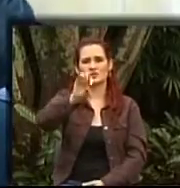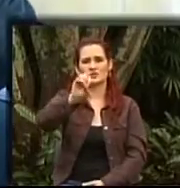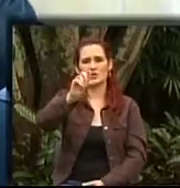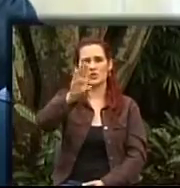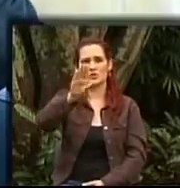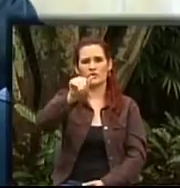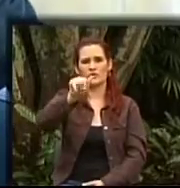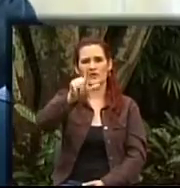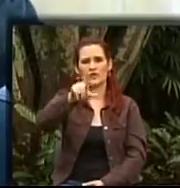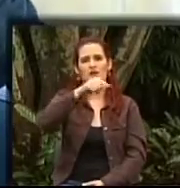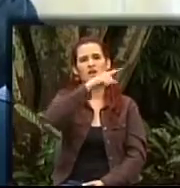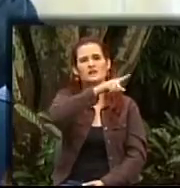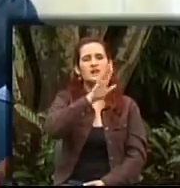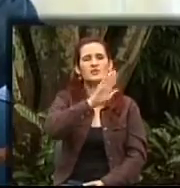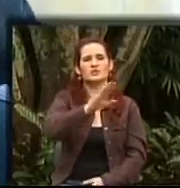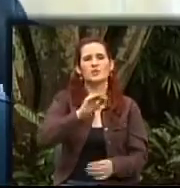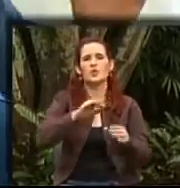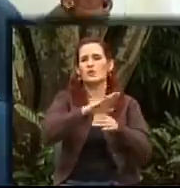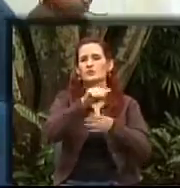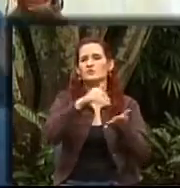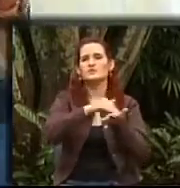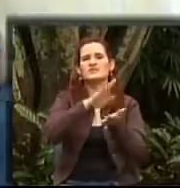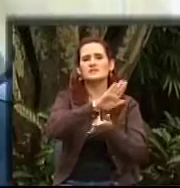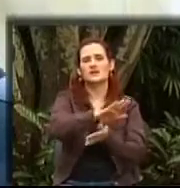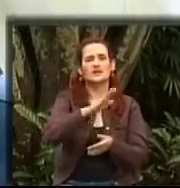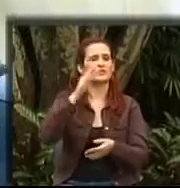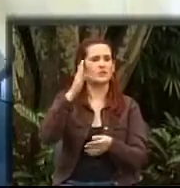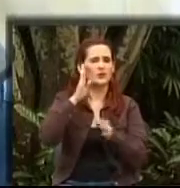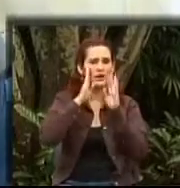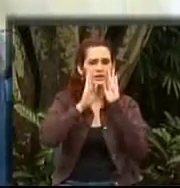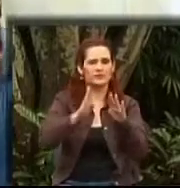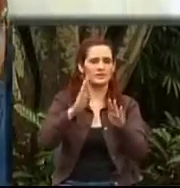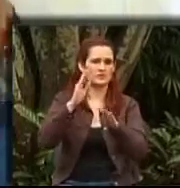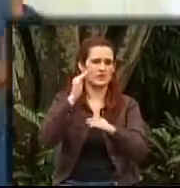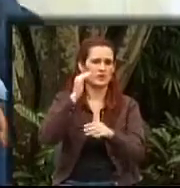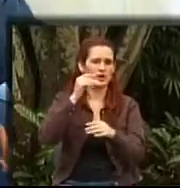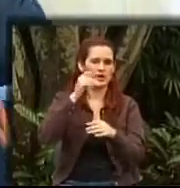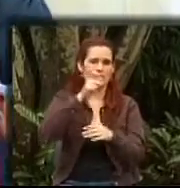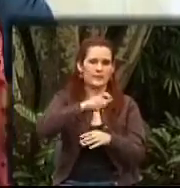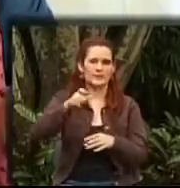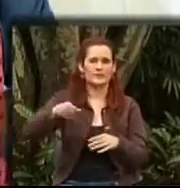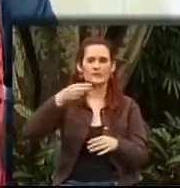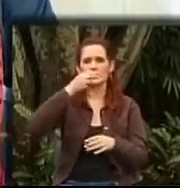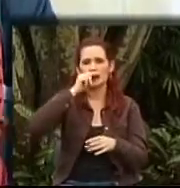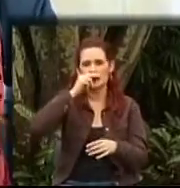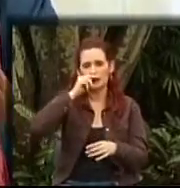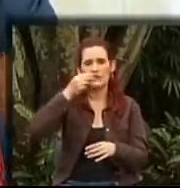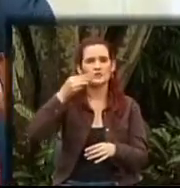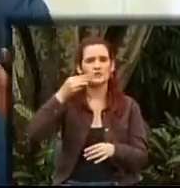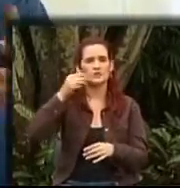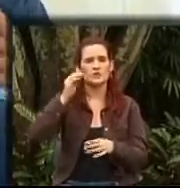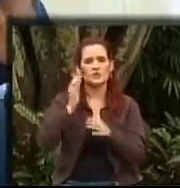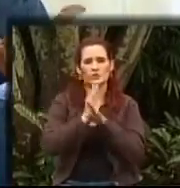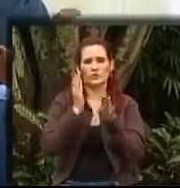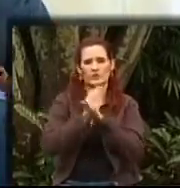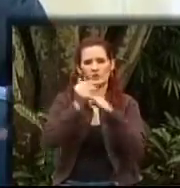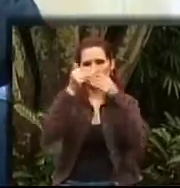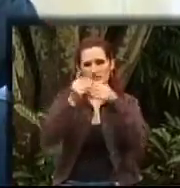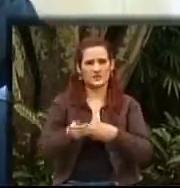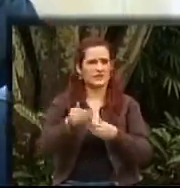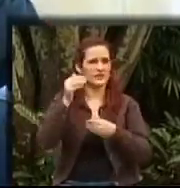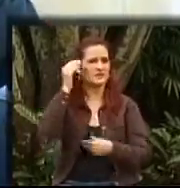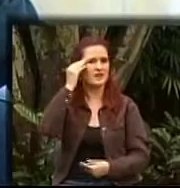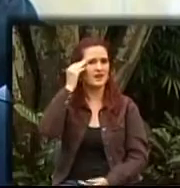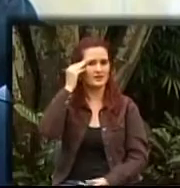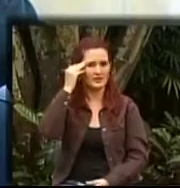discapacidad cognitiva y allí los tenemos en ese proceso de transformación, donde ellos puedan ir adquiriendo habilidades para poder estar en